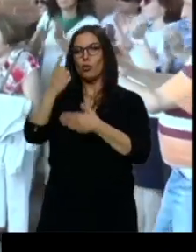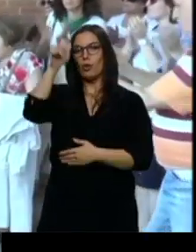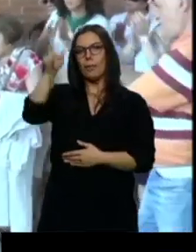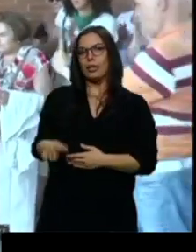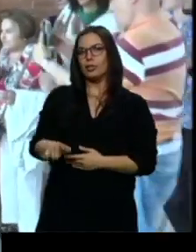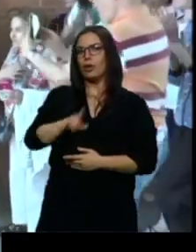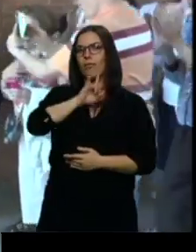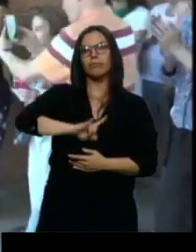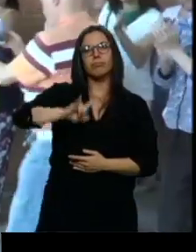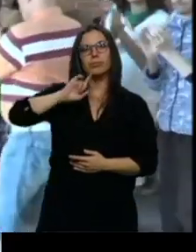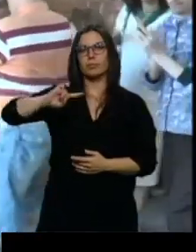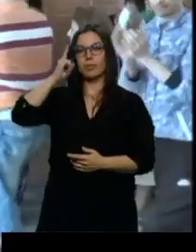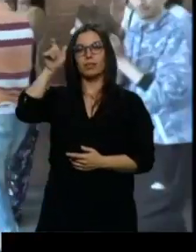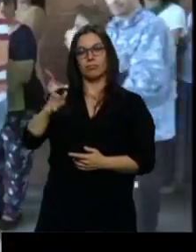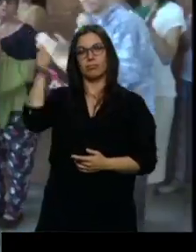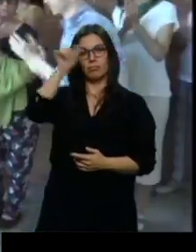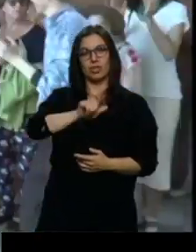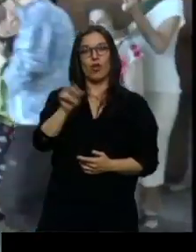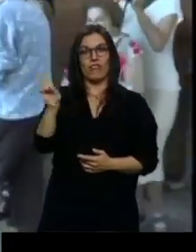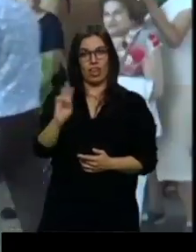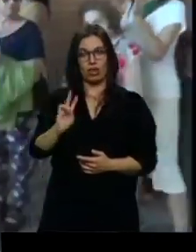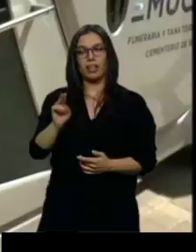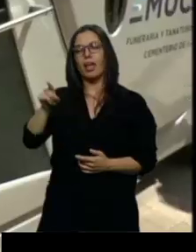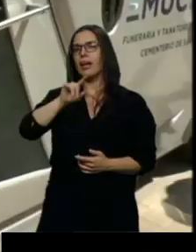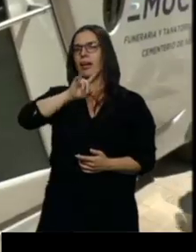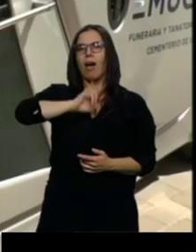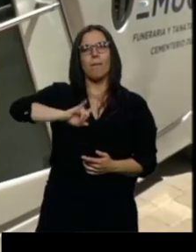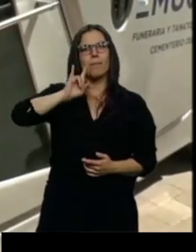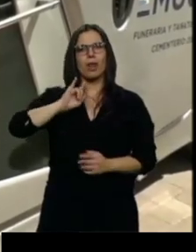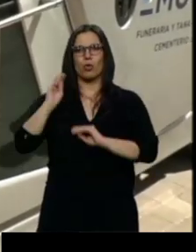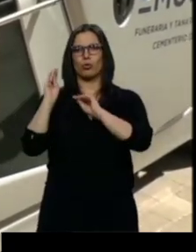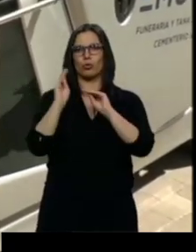un vallisoletano admirador de Chicho y de su obra maestra, el 1-2-3.